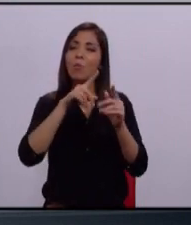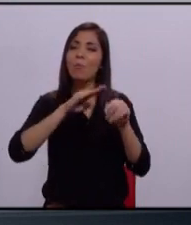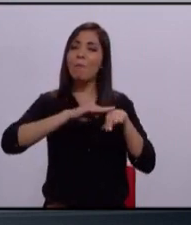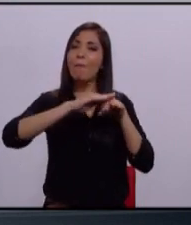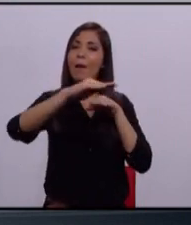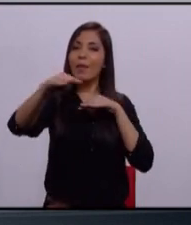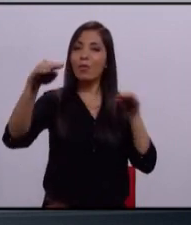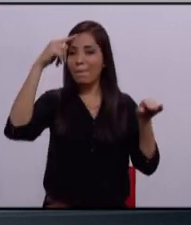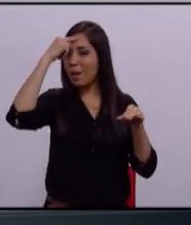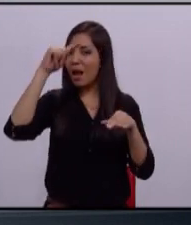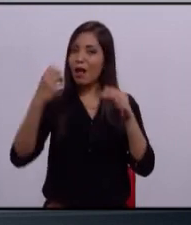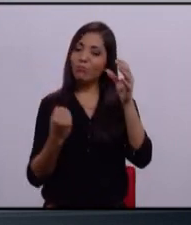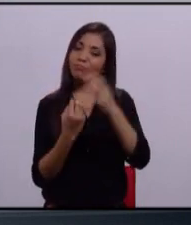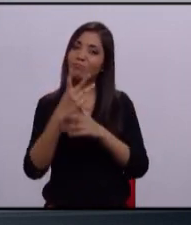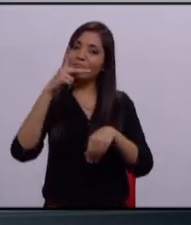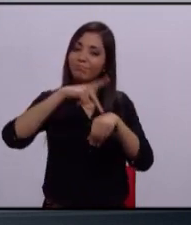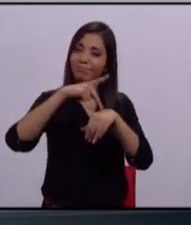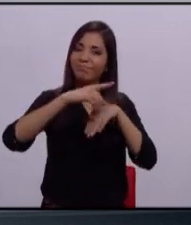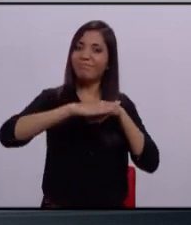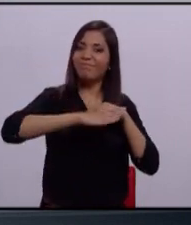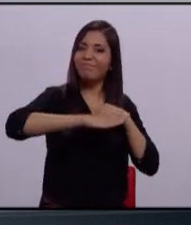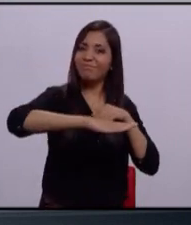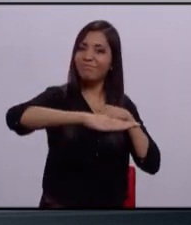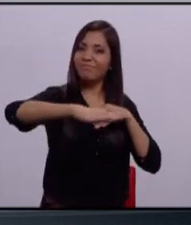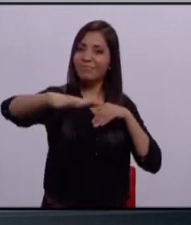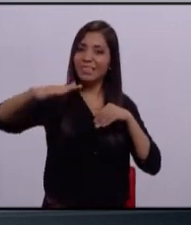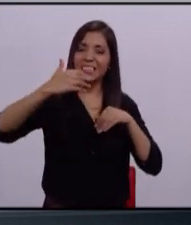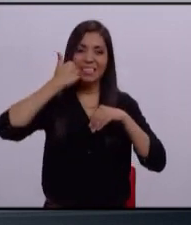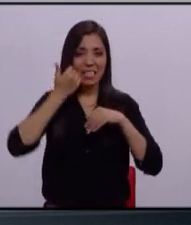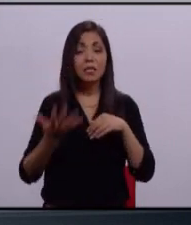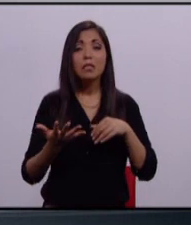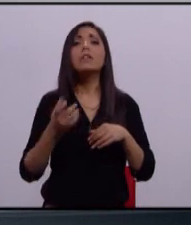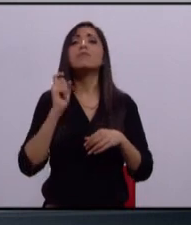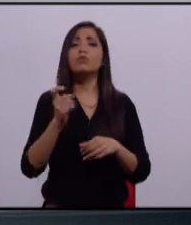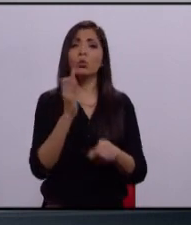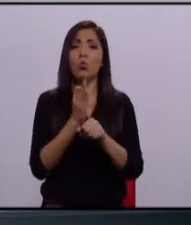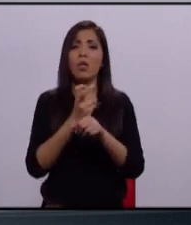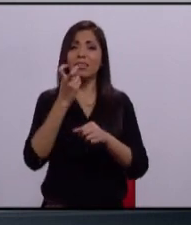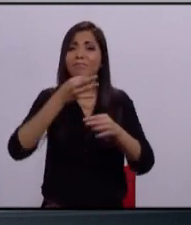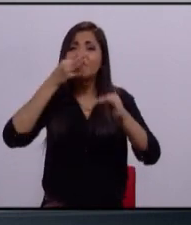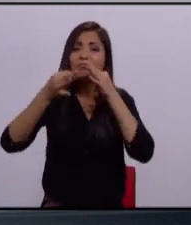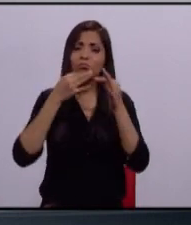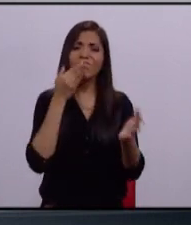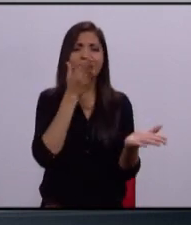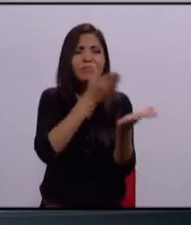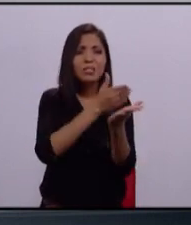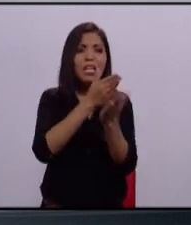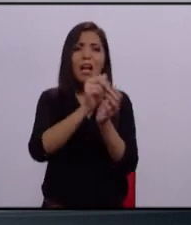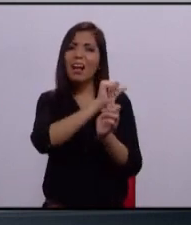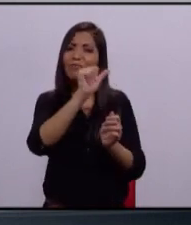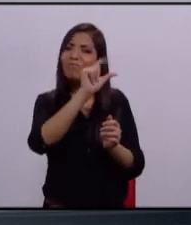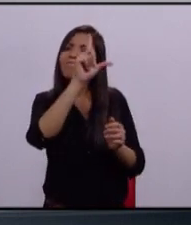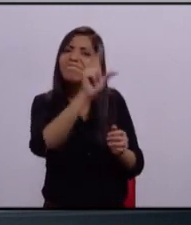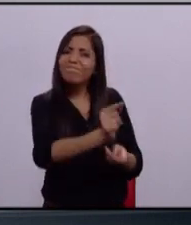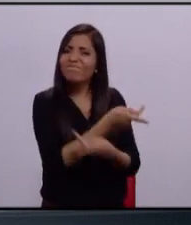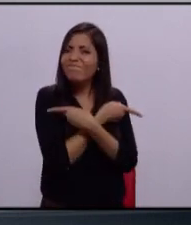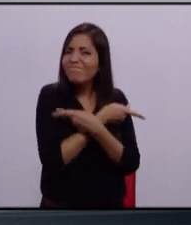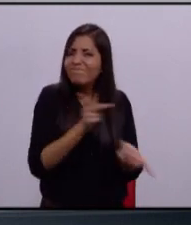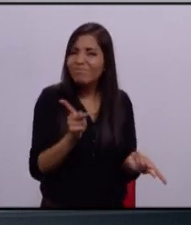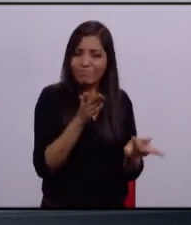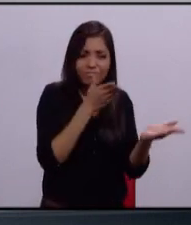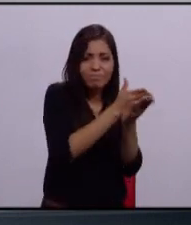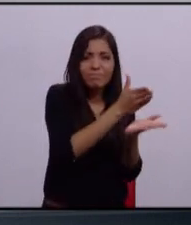de pavimentación. En esta campaña en la cual decidimos ir a colonias marginadas, colonias